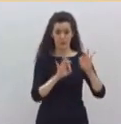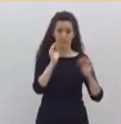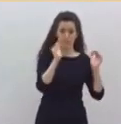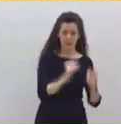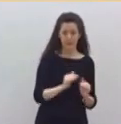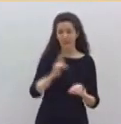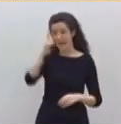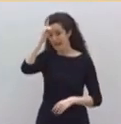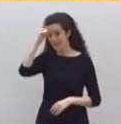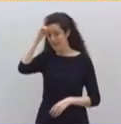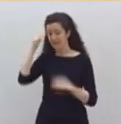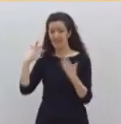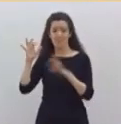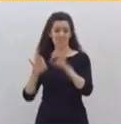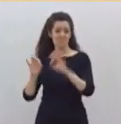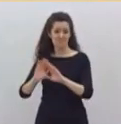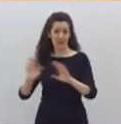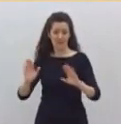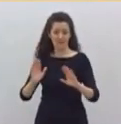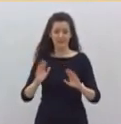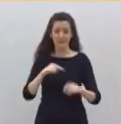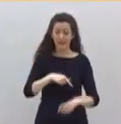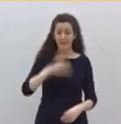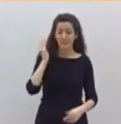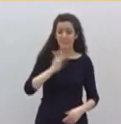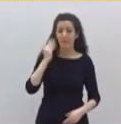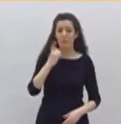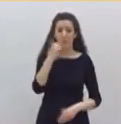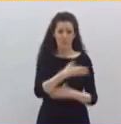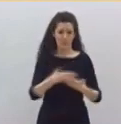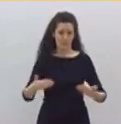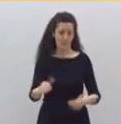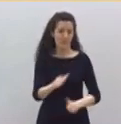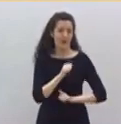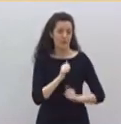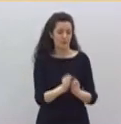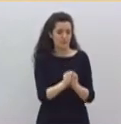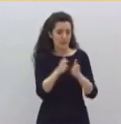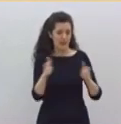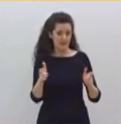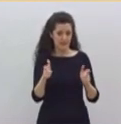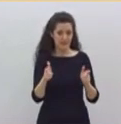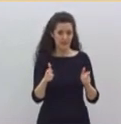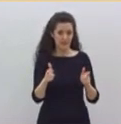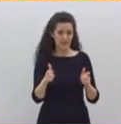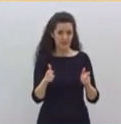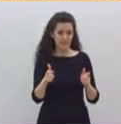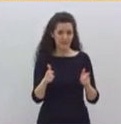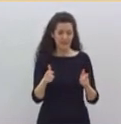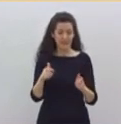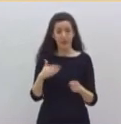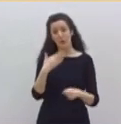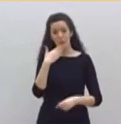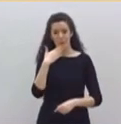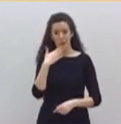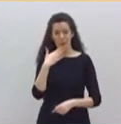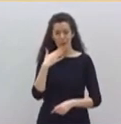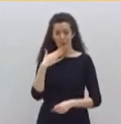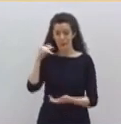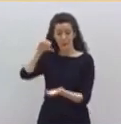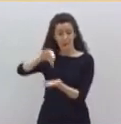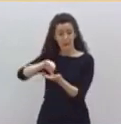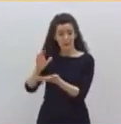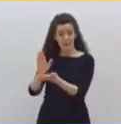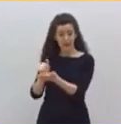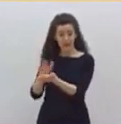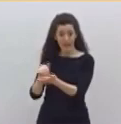ocasionado un millón de parados. Para que se hagan ustedes una idea. Más que la ciudad de Valencia entera se ido al paro. Pero es